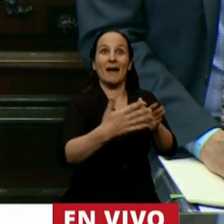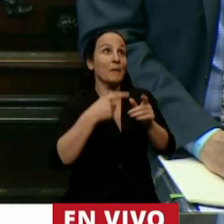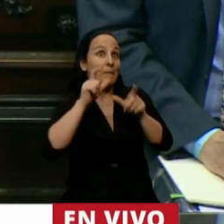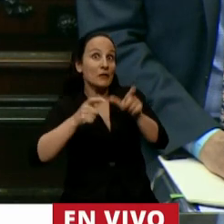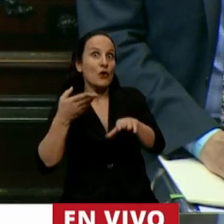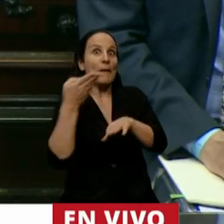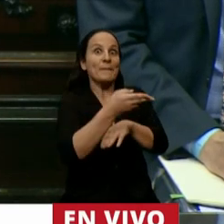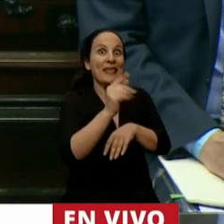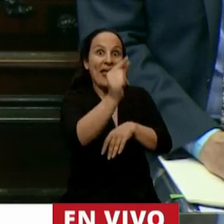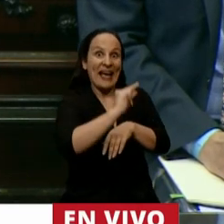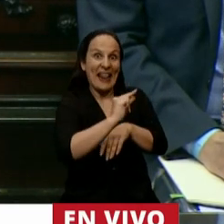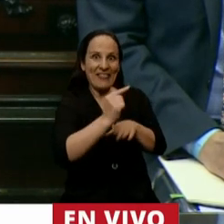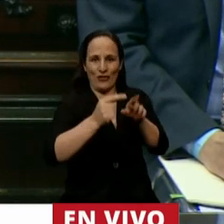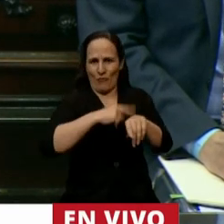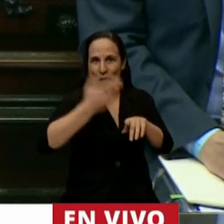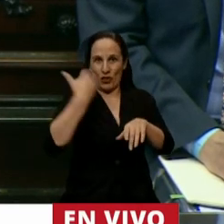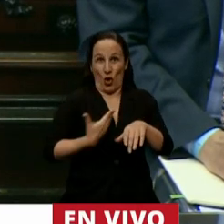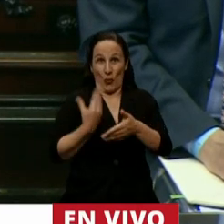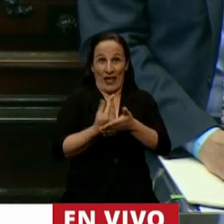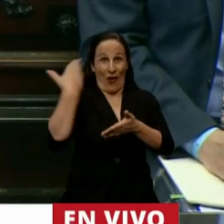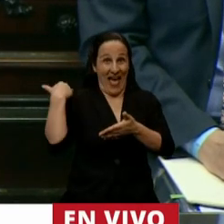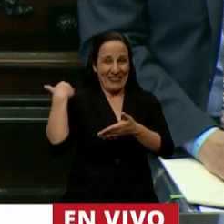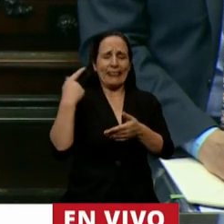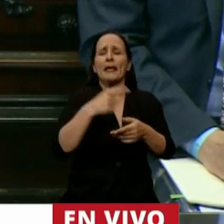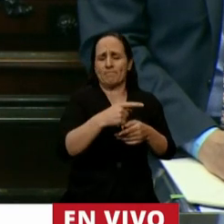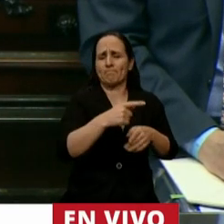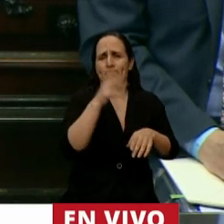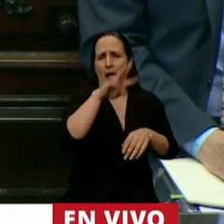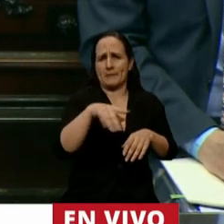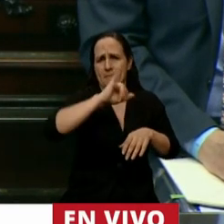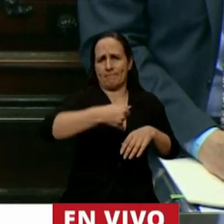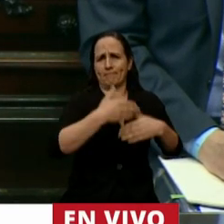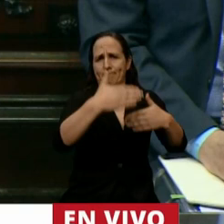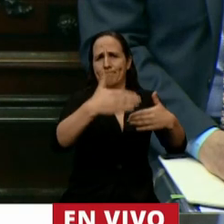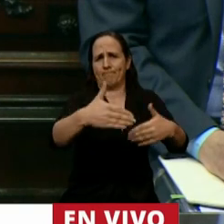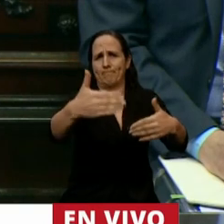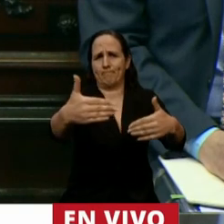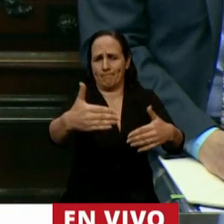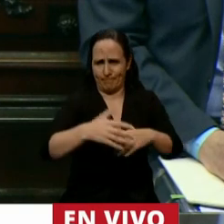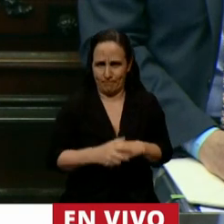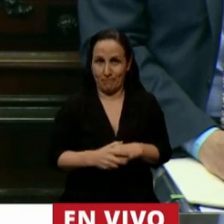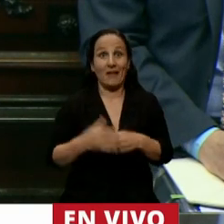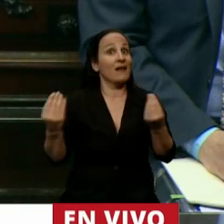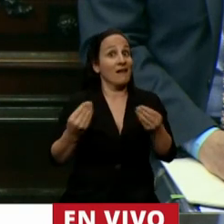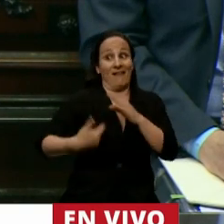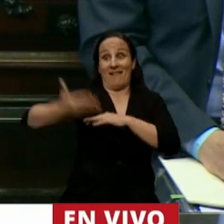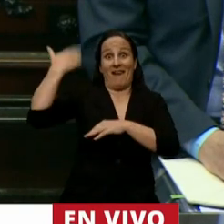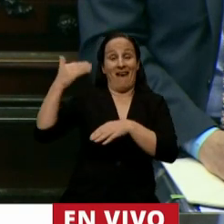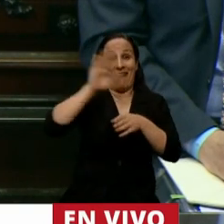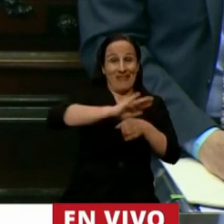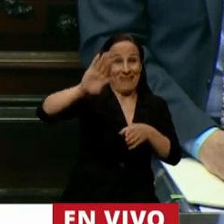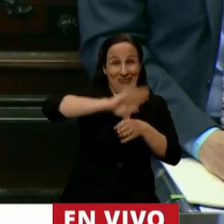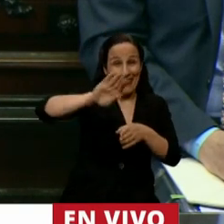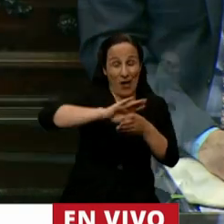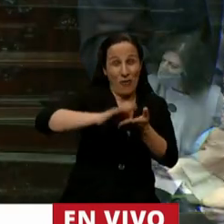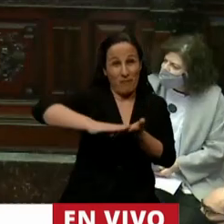durante la gestión anterior la explosión del endeudamiento nacional también fue una explosión del endeudamiento de nuestras familias